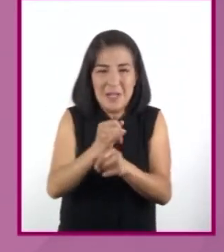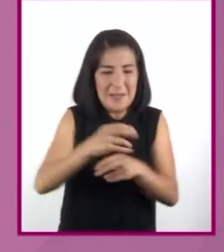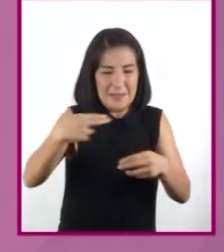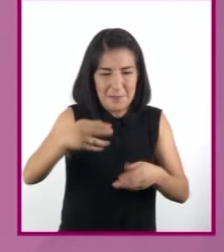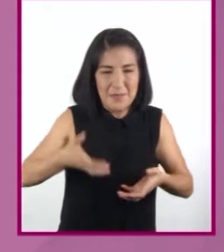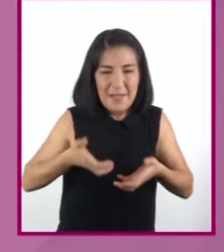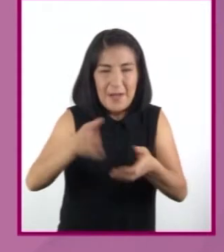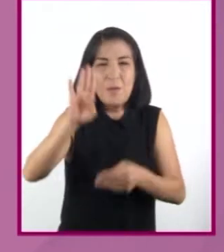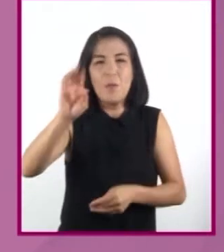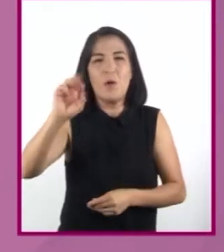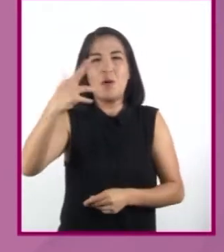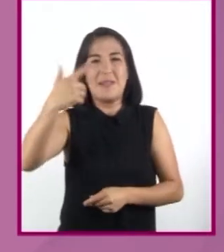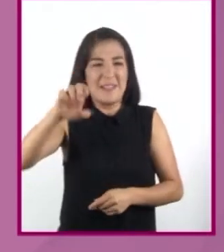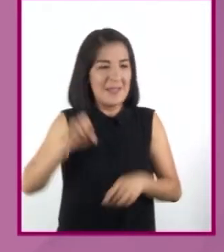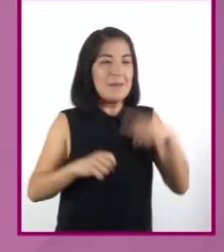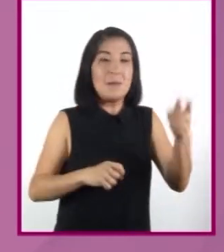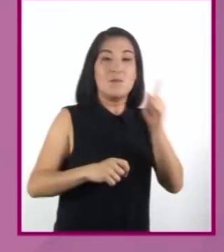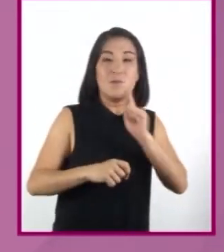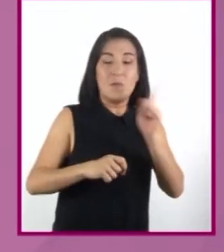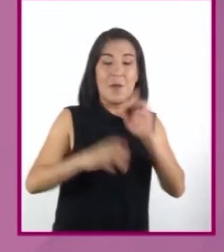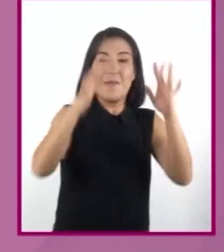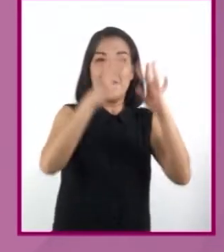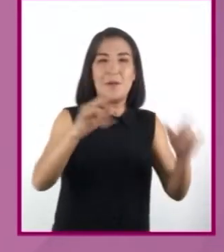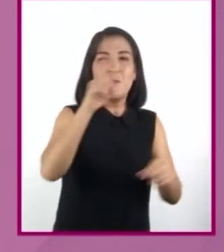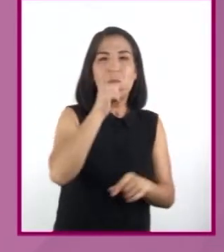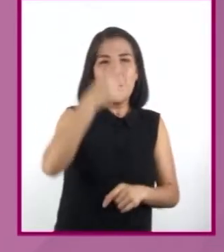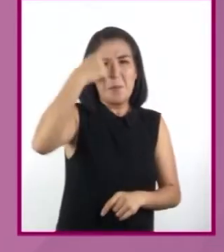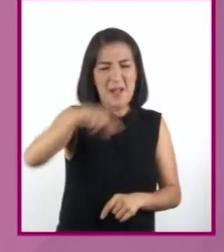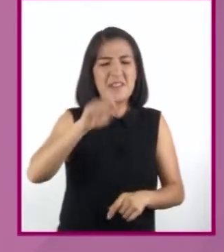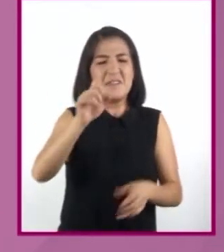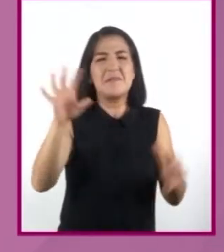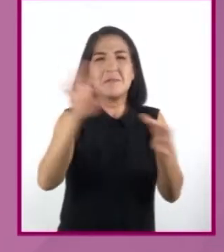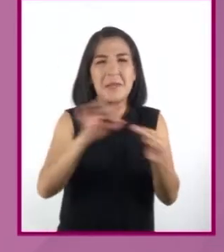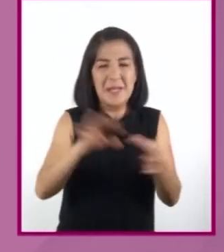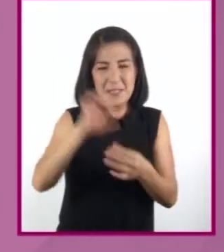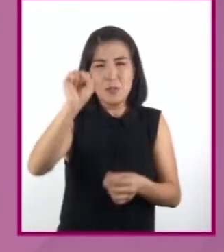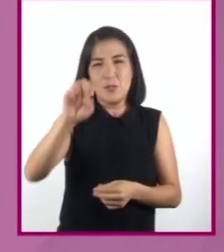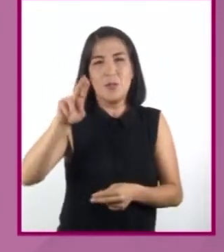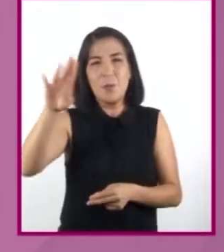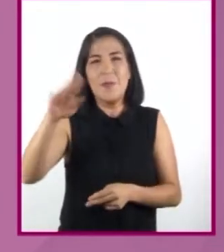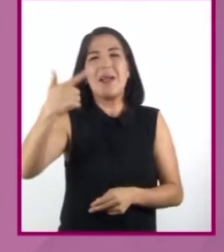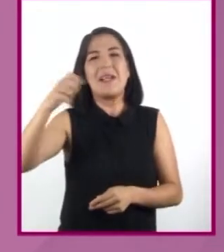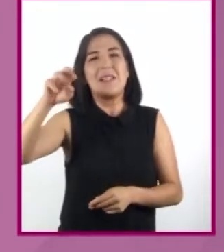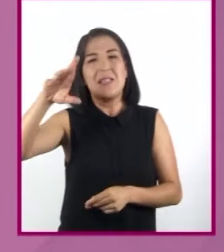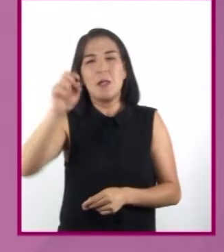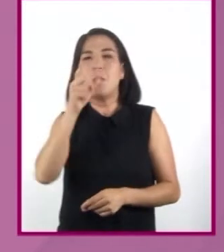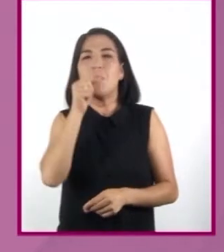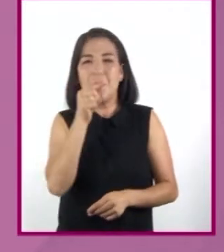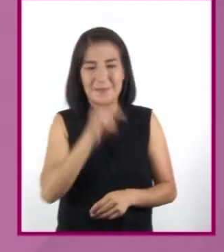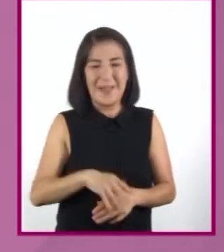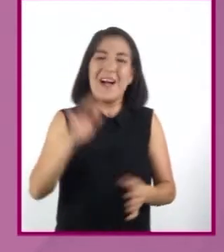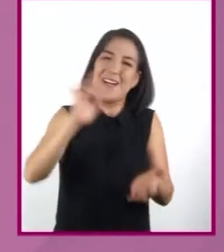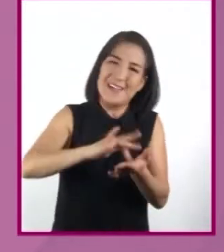Morgue, y un agente de la policía francesa para hablarnos sobre el subgénero policiaco. Gracias.